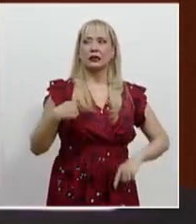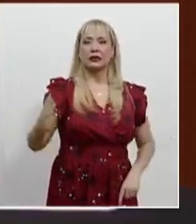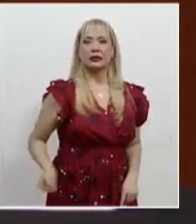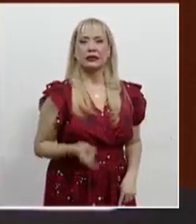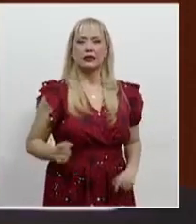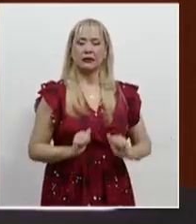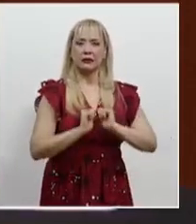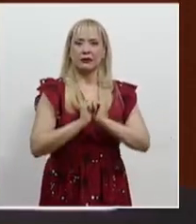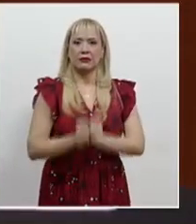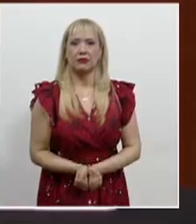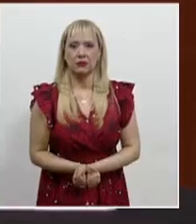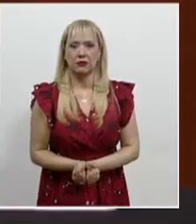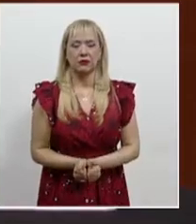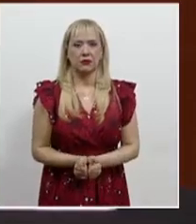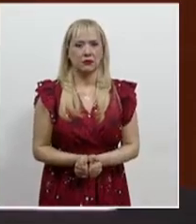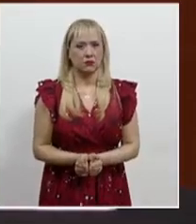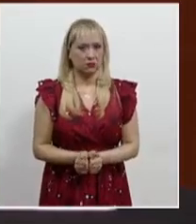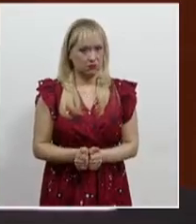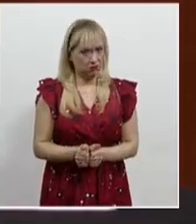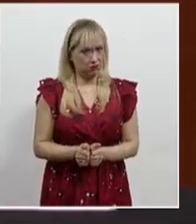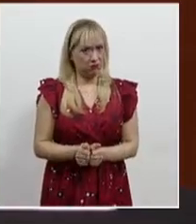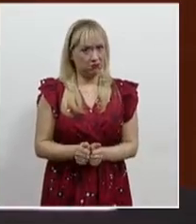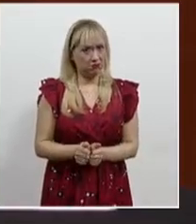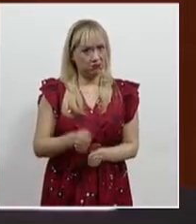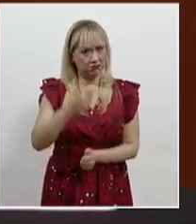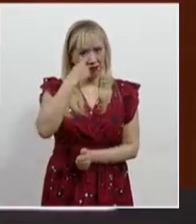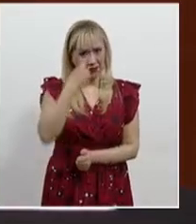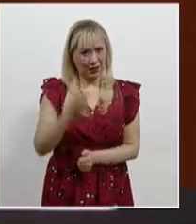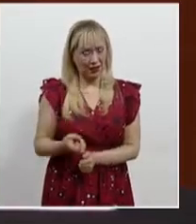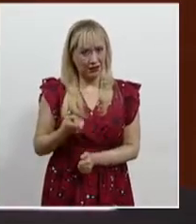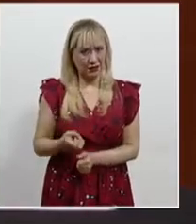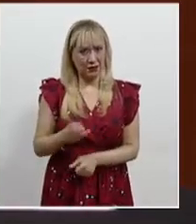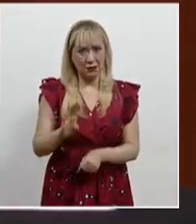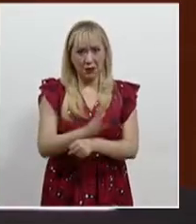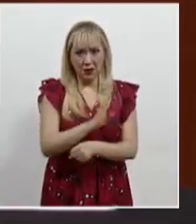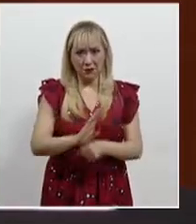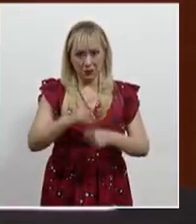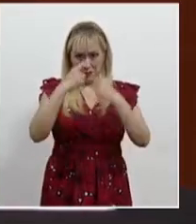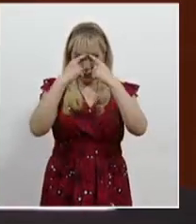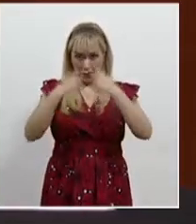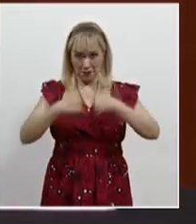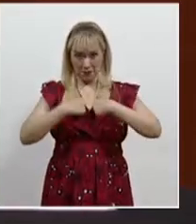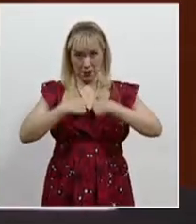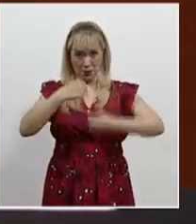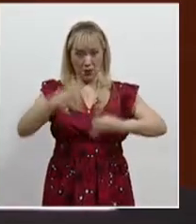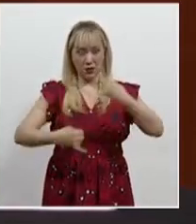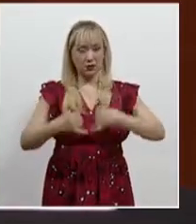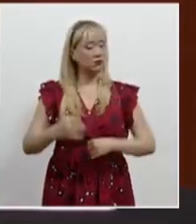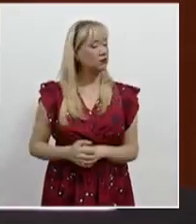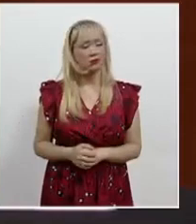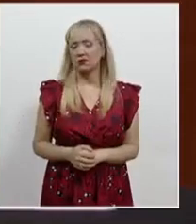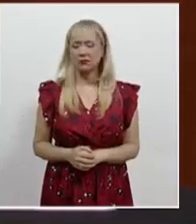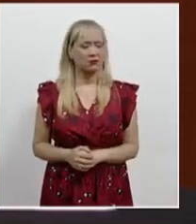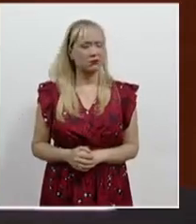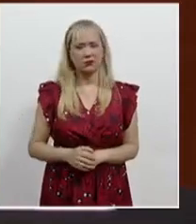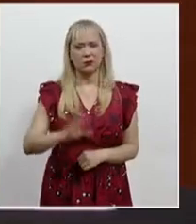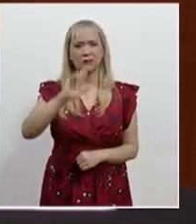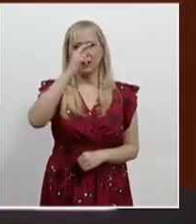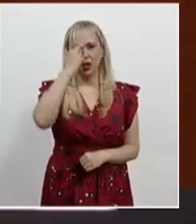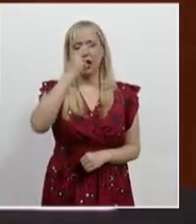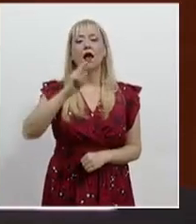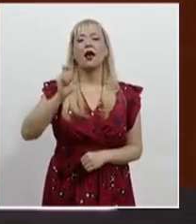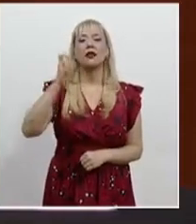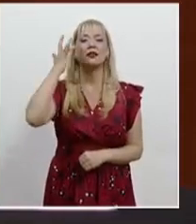las condiciones de permanencia en el cargo no son en beneficio del juzgador. Y esto, el pacto de San